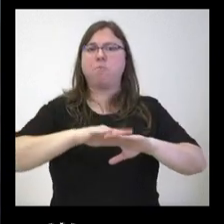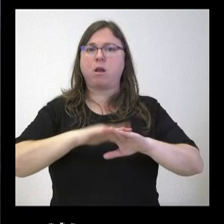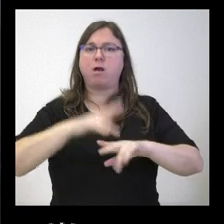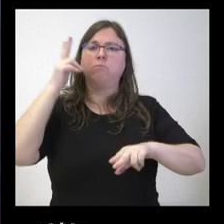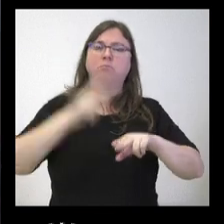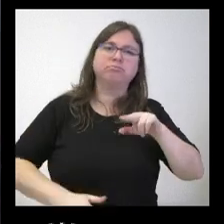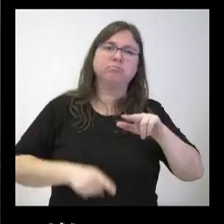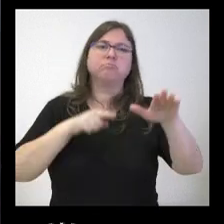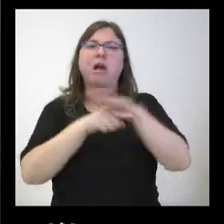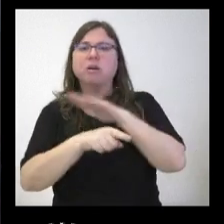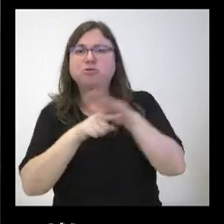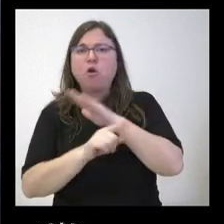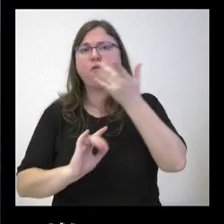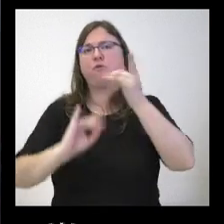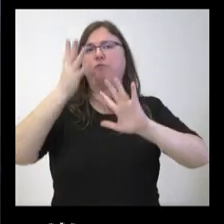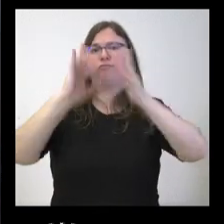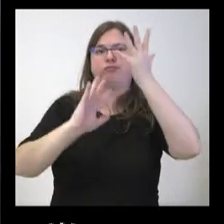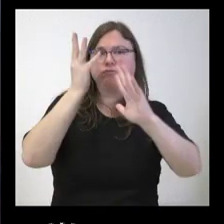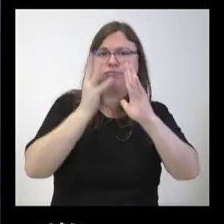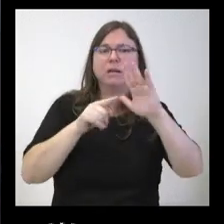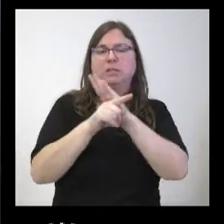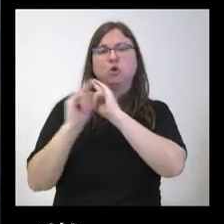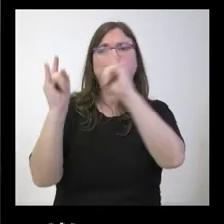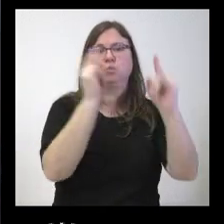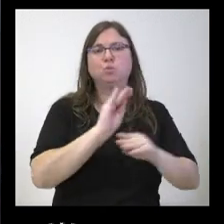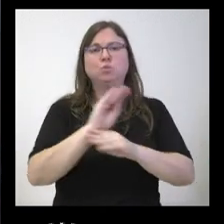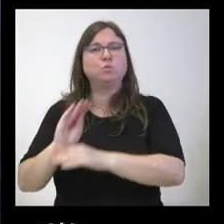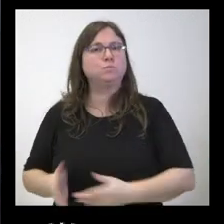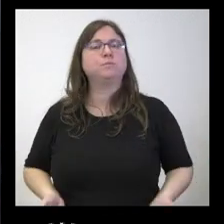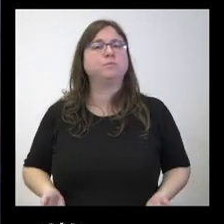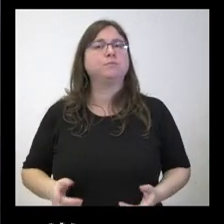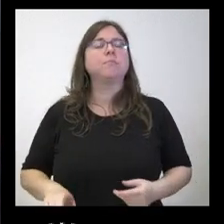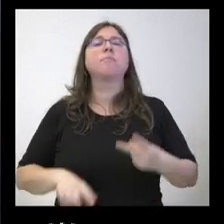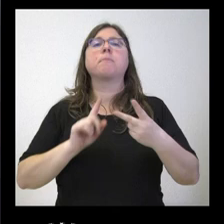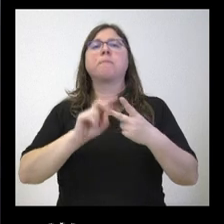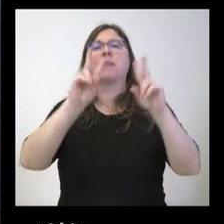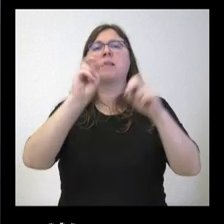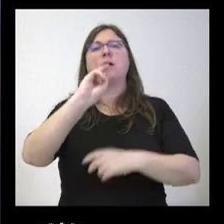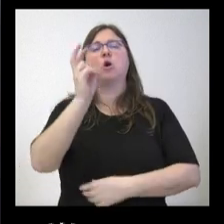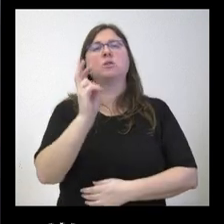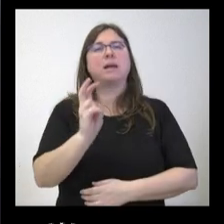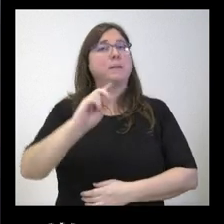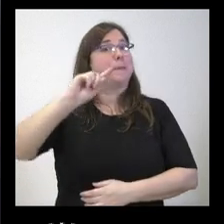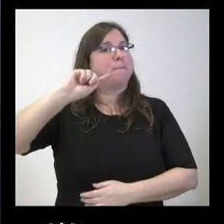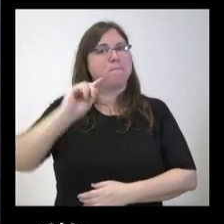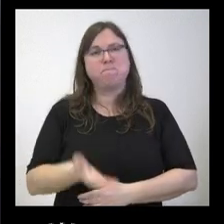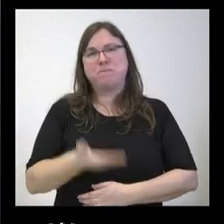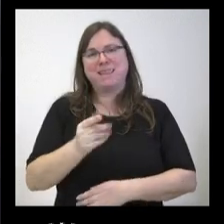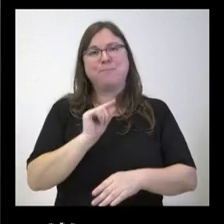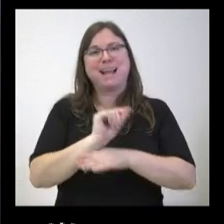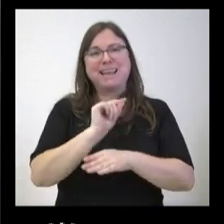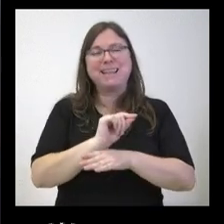gestión y la extinción de los incendios forestales y también responderlo respecto a una de las principales críticas sin